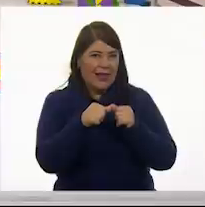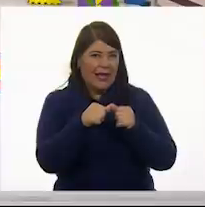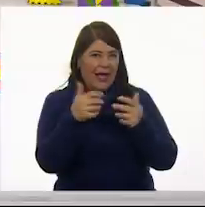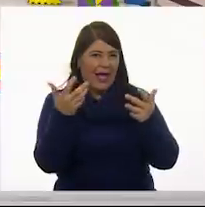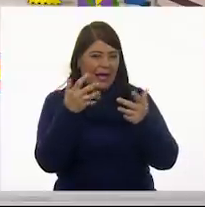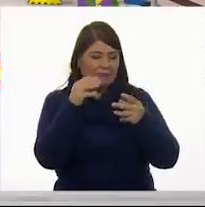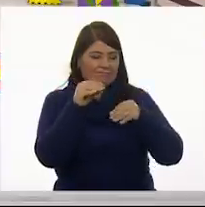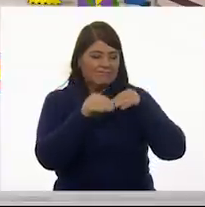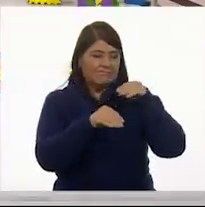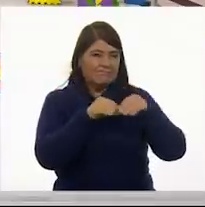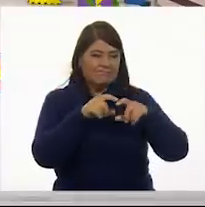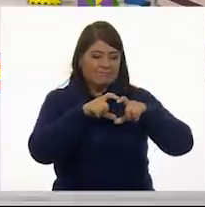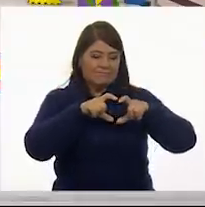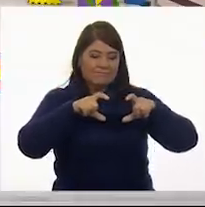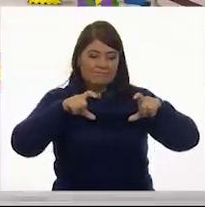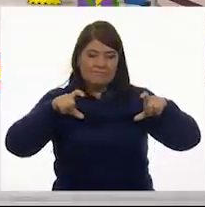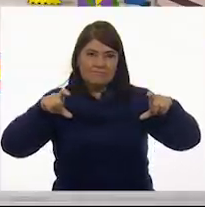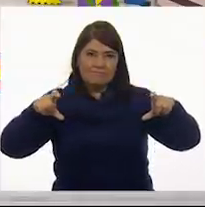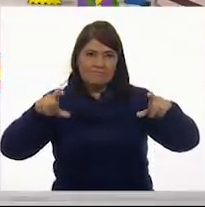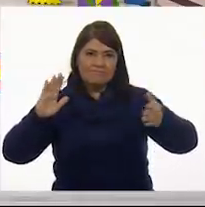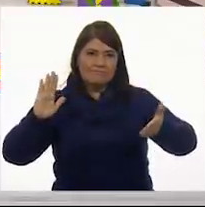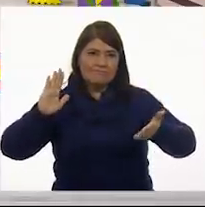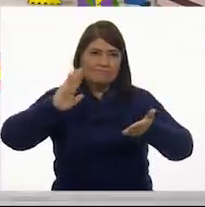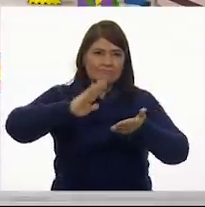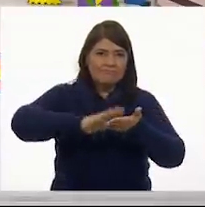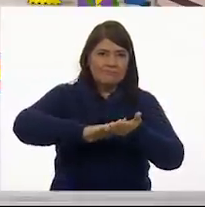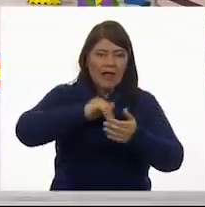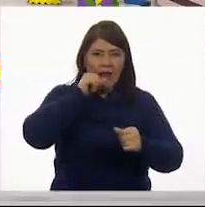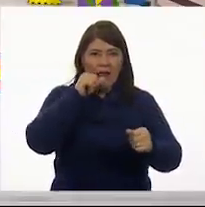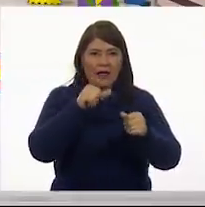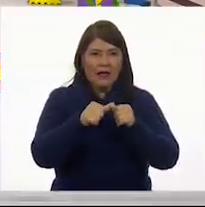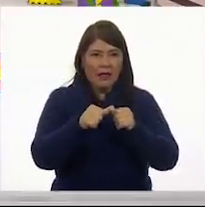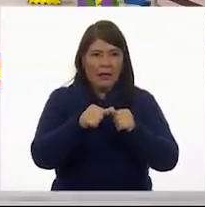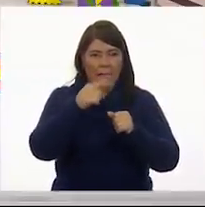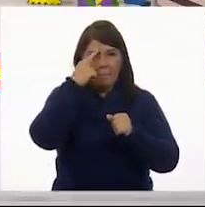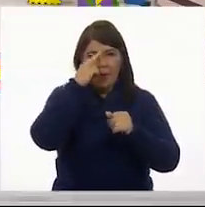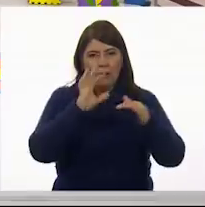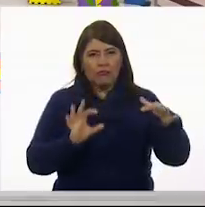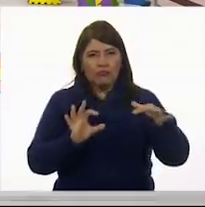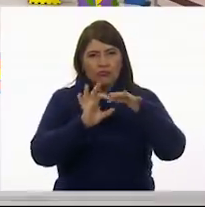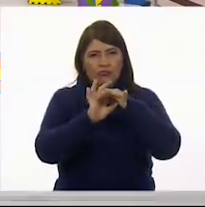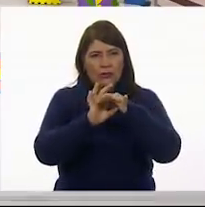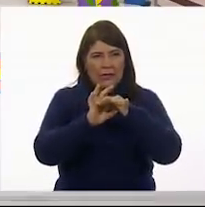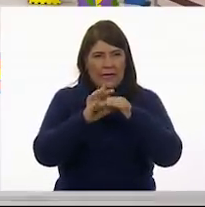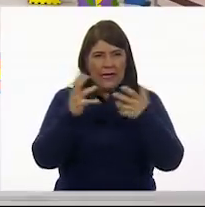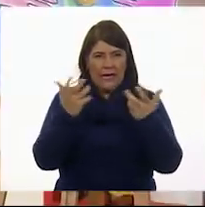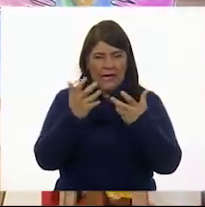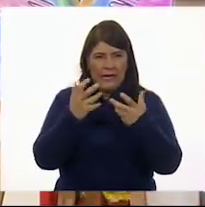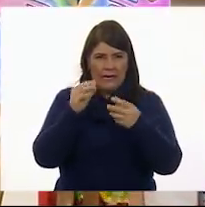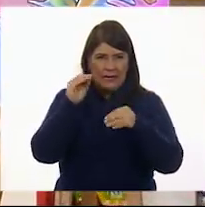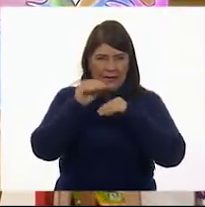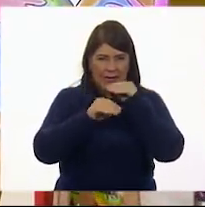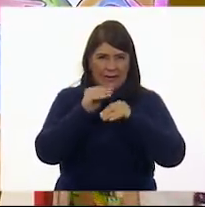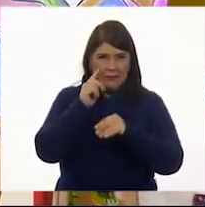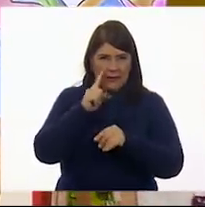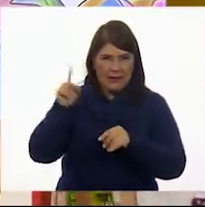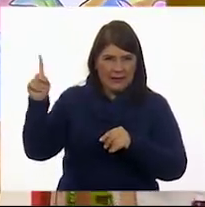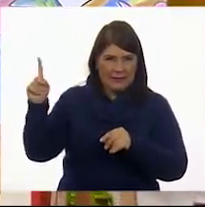una plantilla con letras para poderla complementar en nuestra obra.